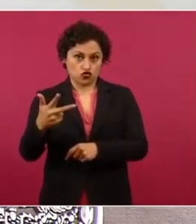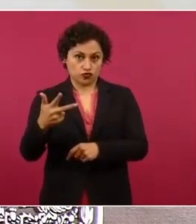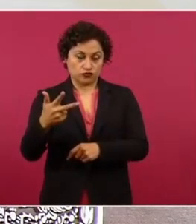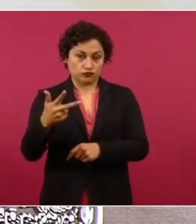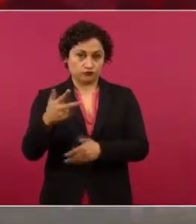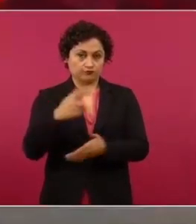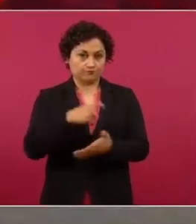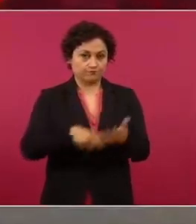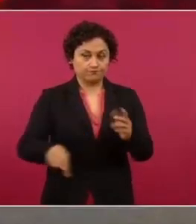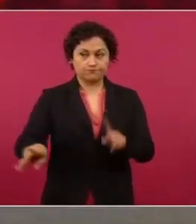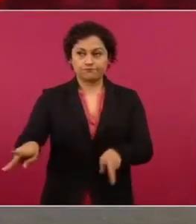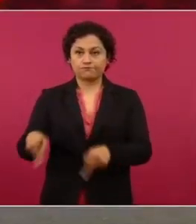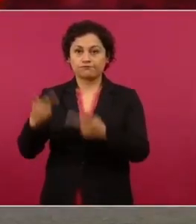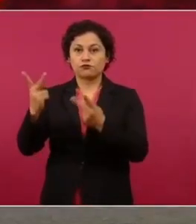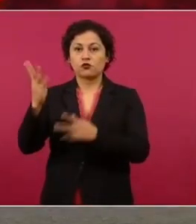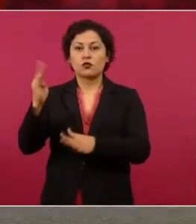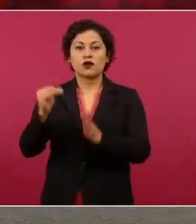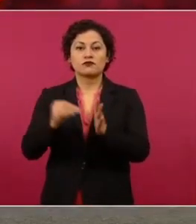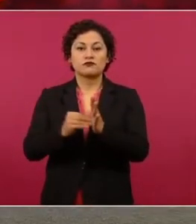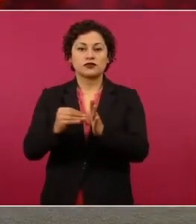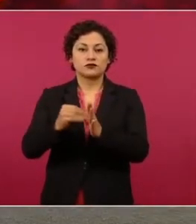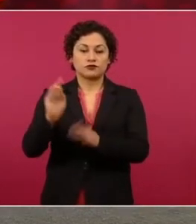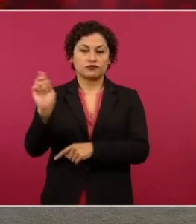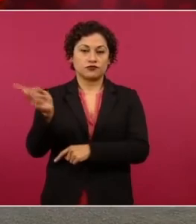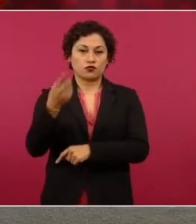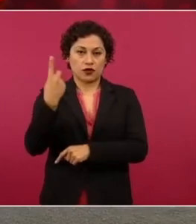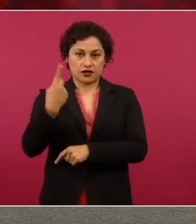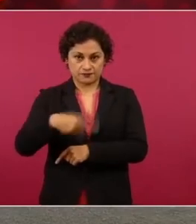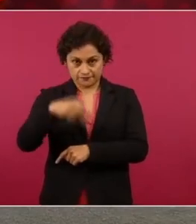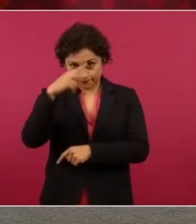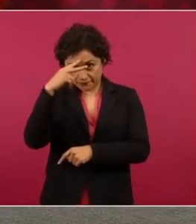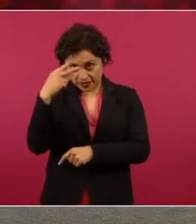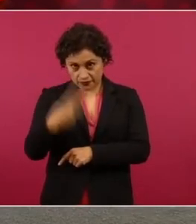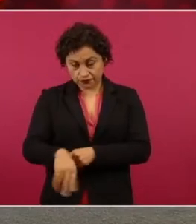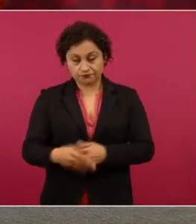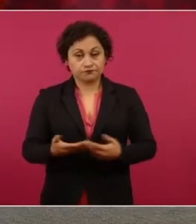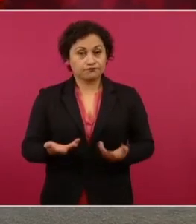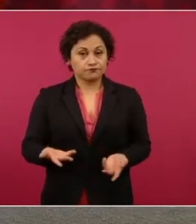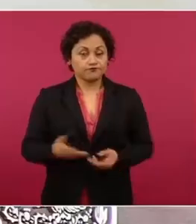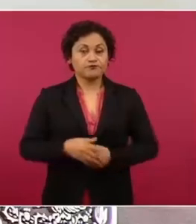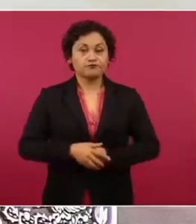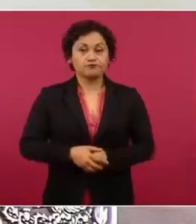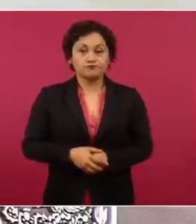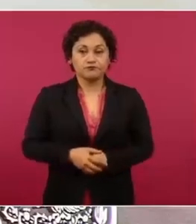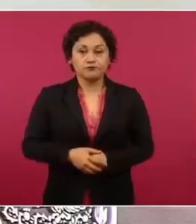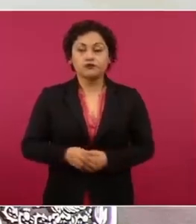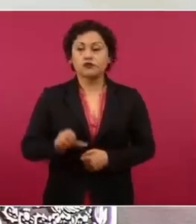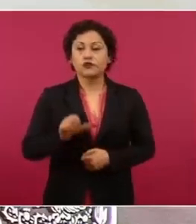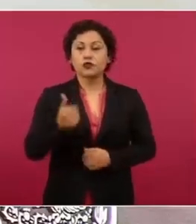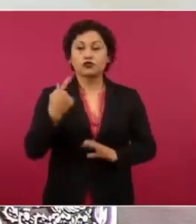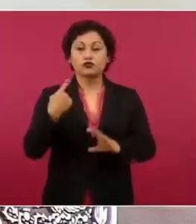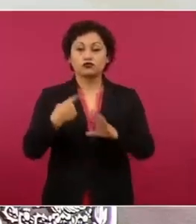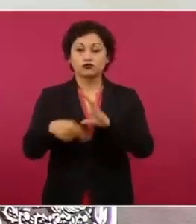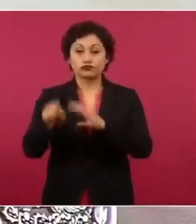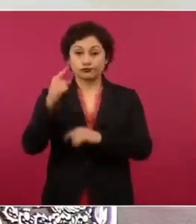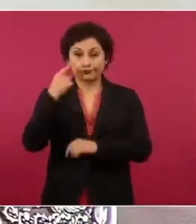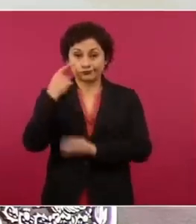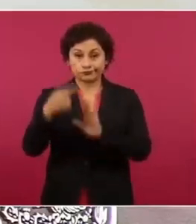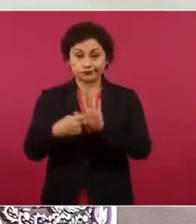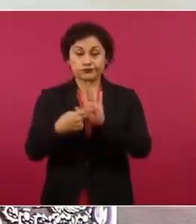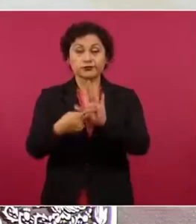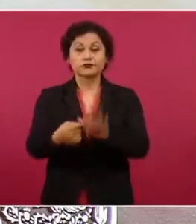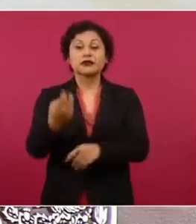en 4 millones de dólares en México. Bueno, también hay un correo electrónico en donde precisamente